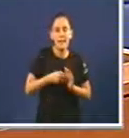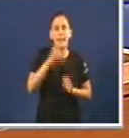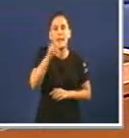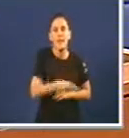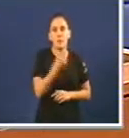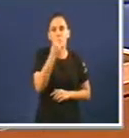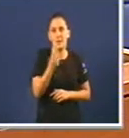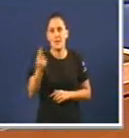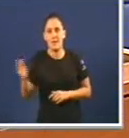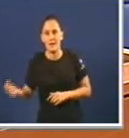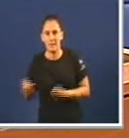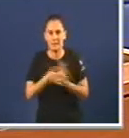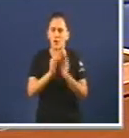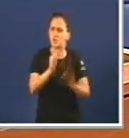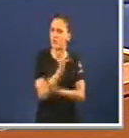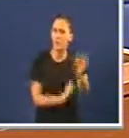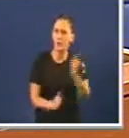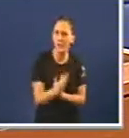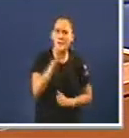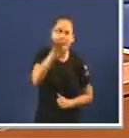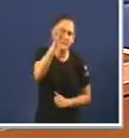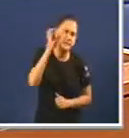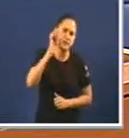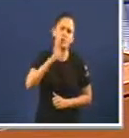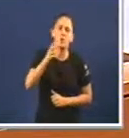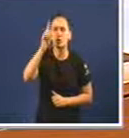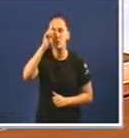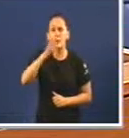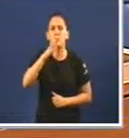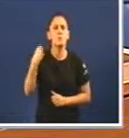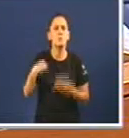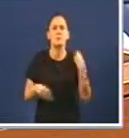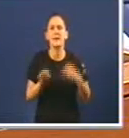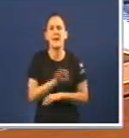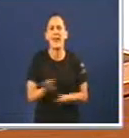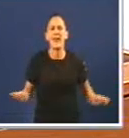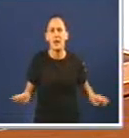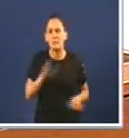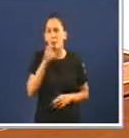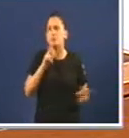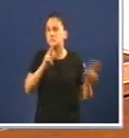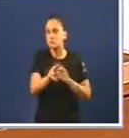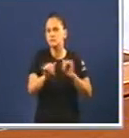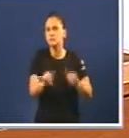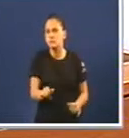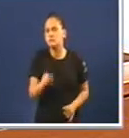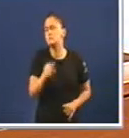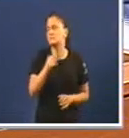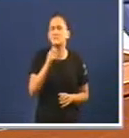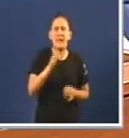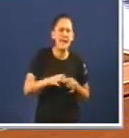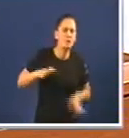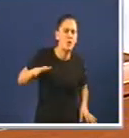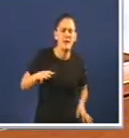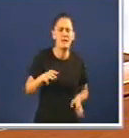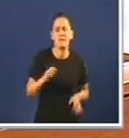prioridade número un das galegas e dos galegos. Non sei eu por que non fan un referéndum e o preguntan, porque estou seguro que dirían que sí, que o gran acerto do Goberno do Partido